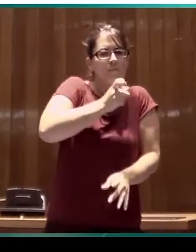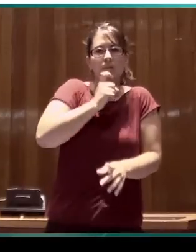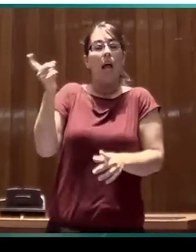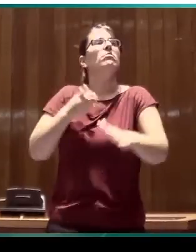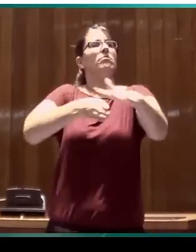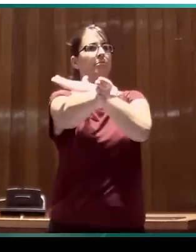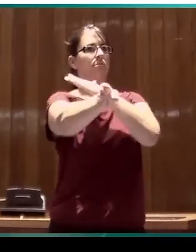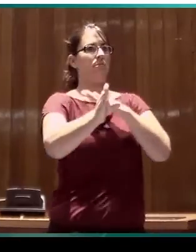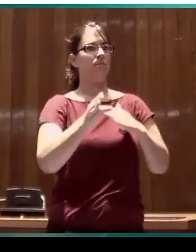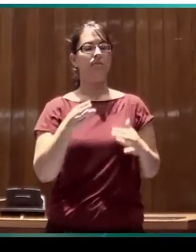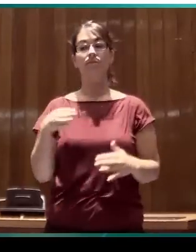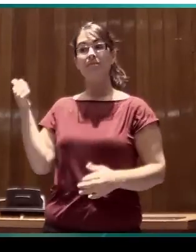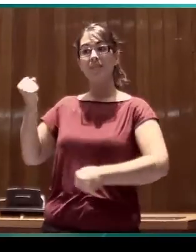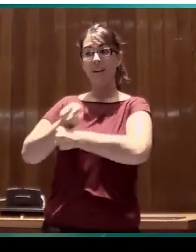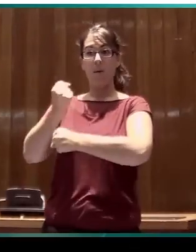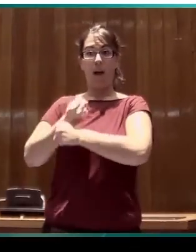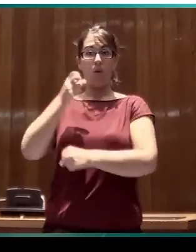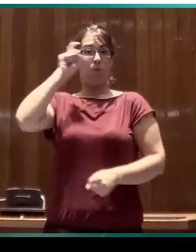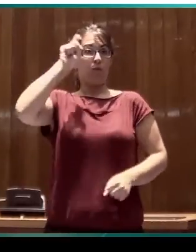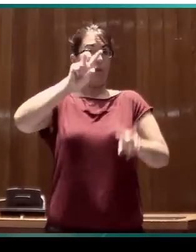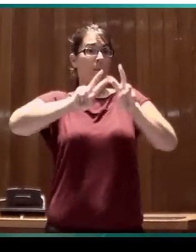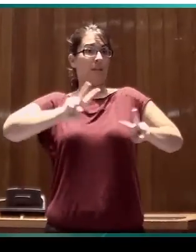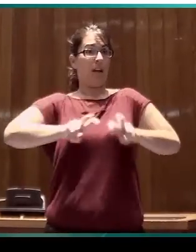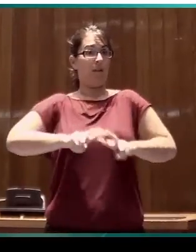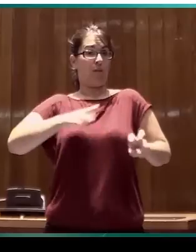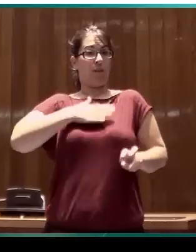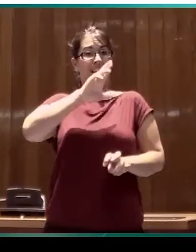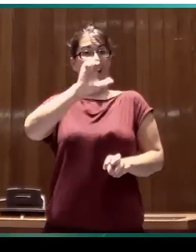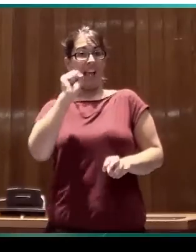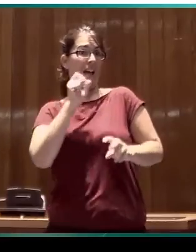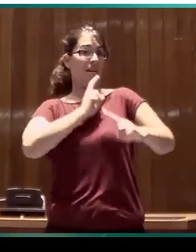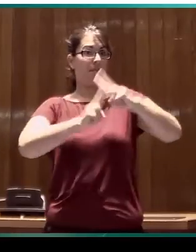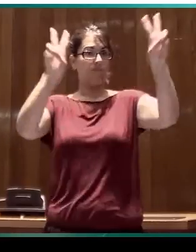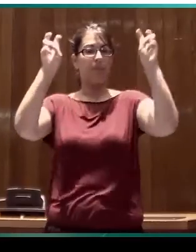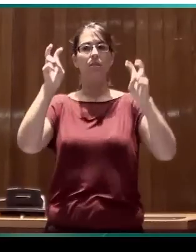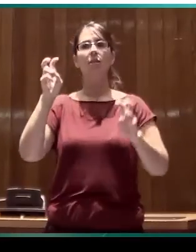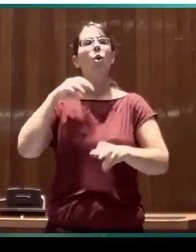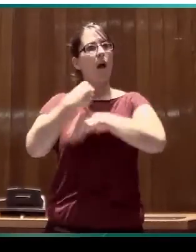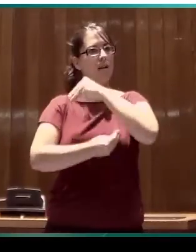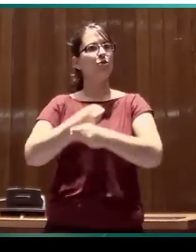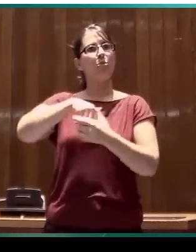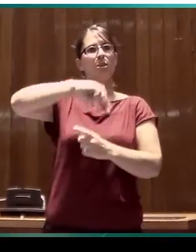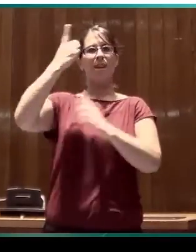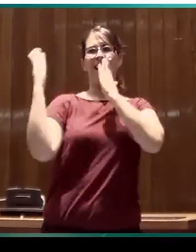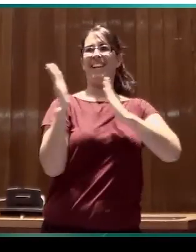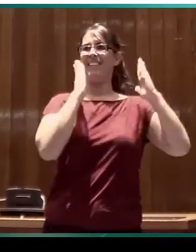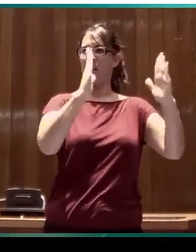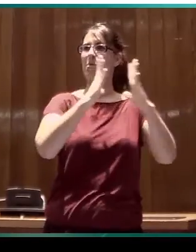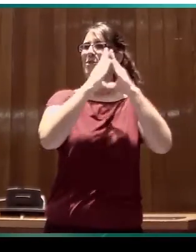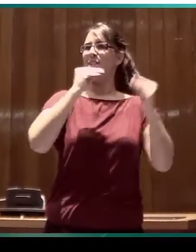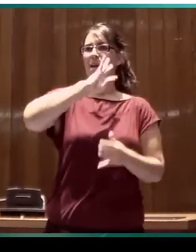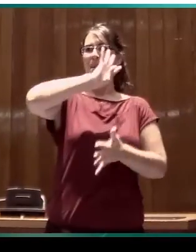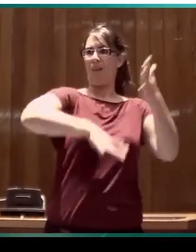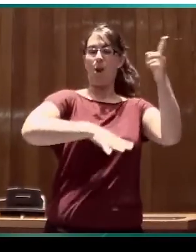ejercido esta tarea de profesor de investigación ICREA en una primera etapa en la Universidad de Barcelona, su